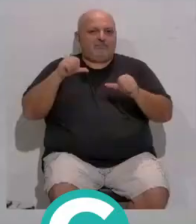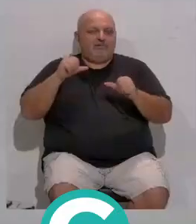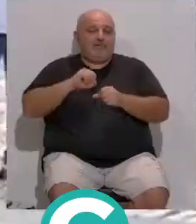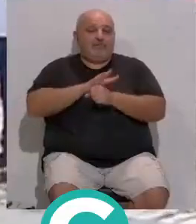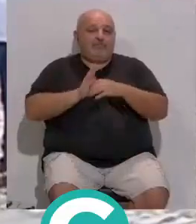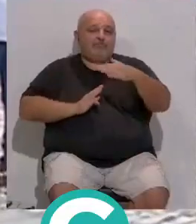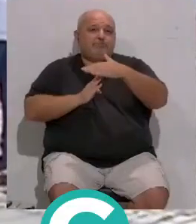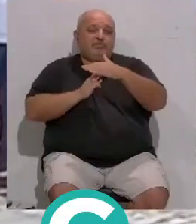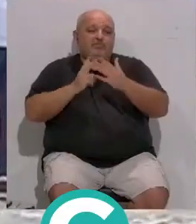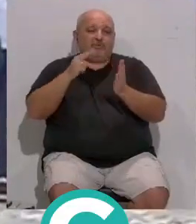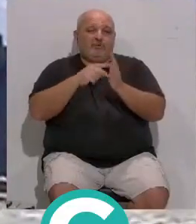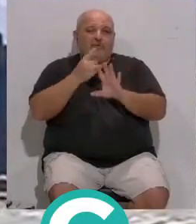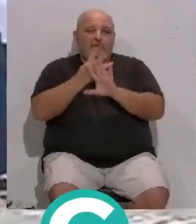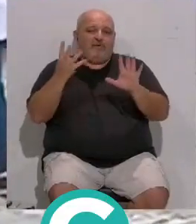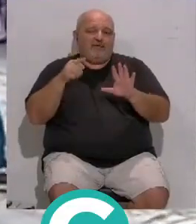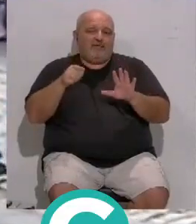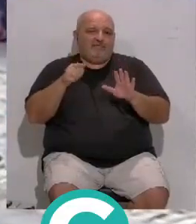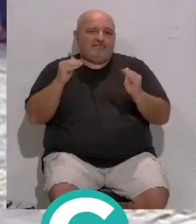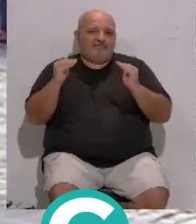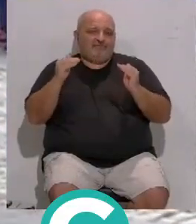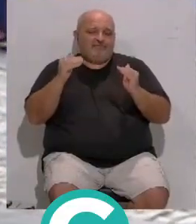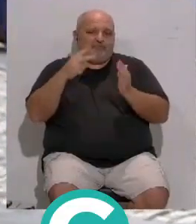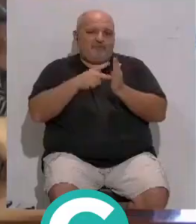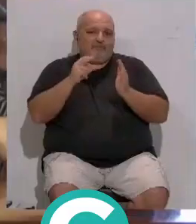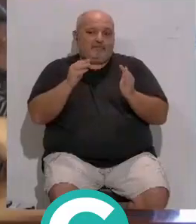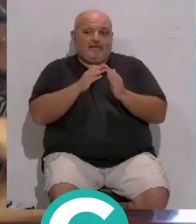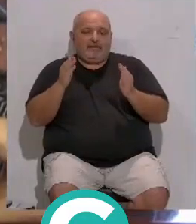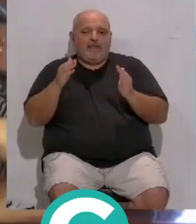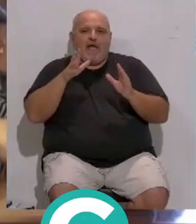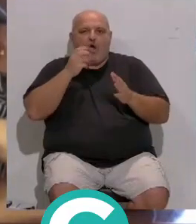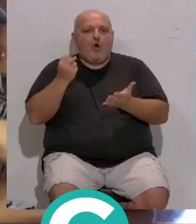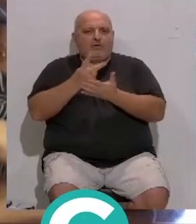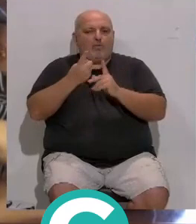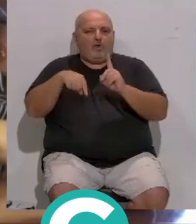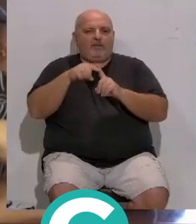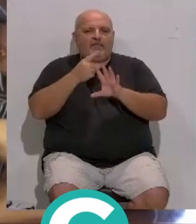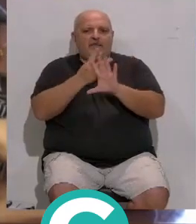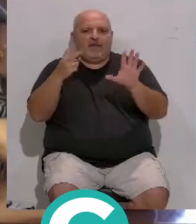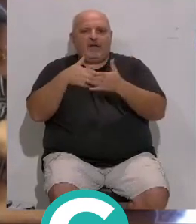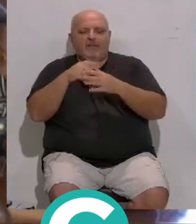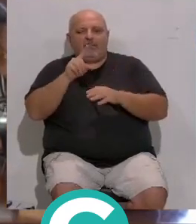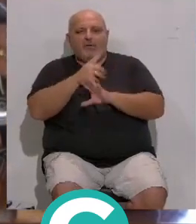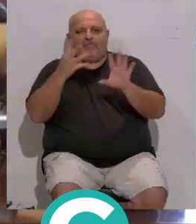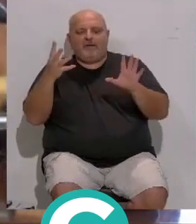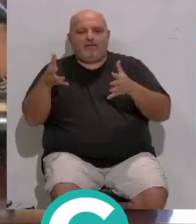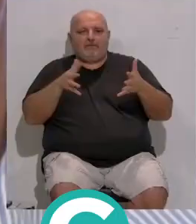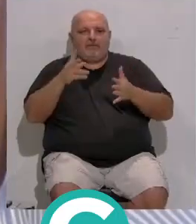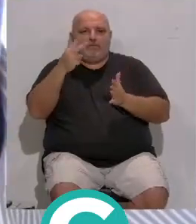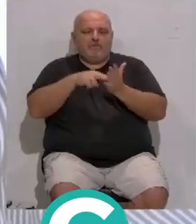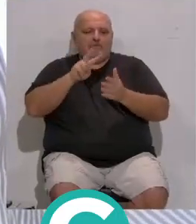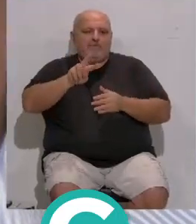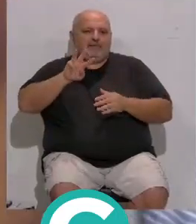pandemia impidiera su celebración... ...allá por 2020... ...de esta manera se celebrará... ...del 17 al 19 de marzo de